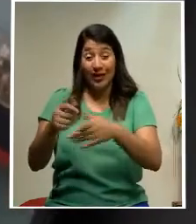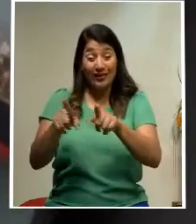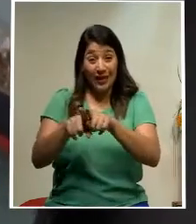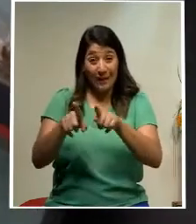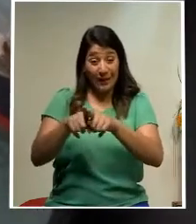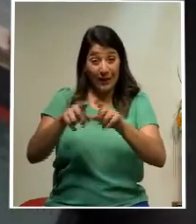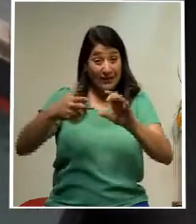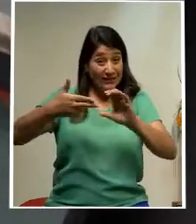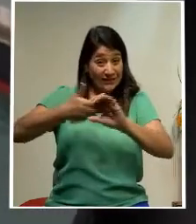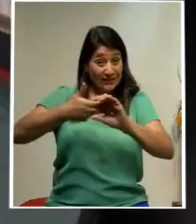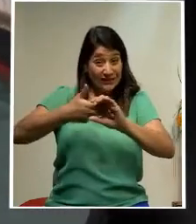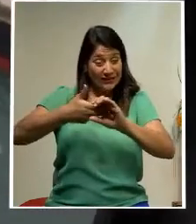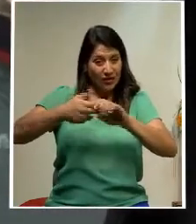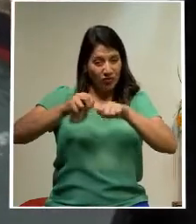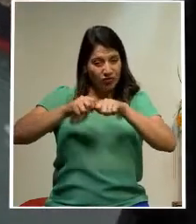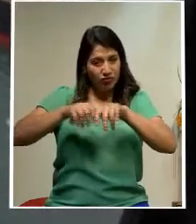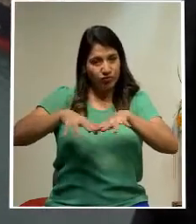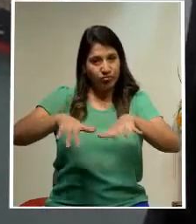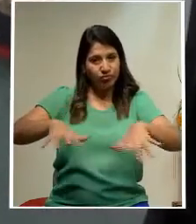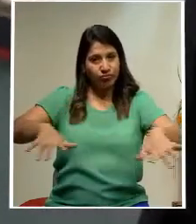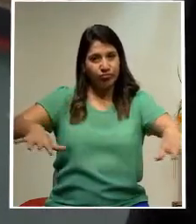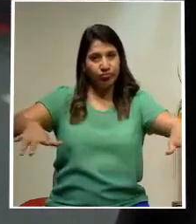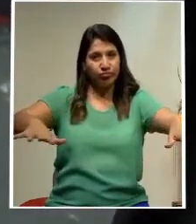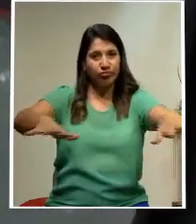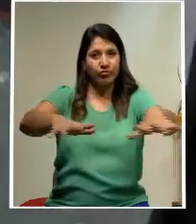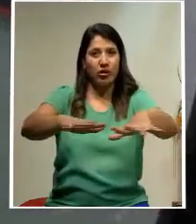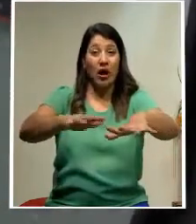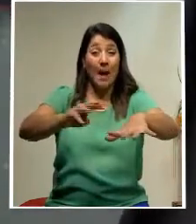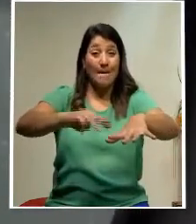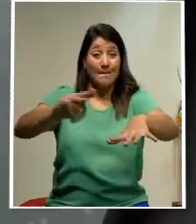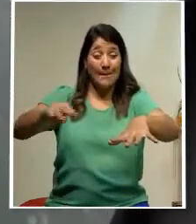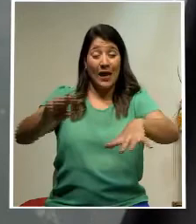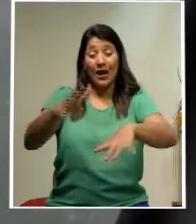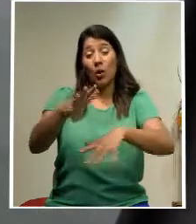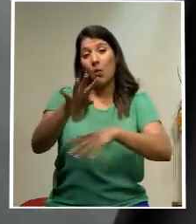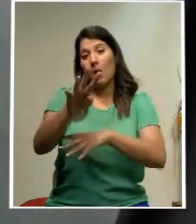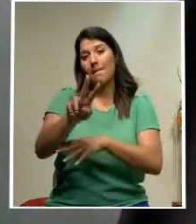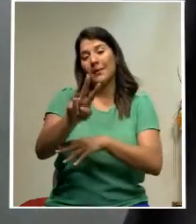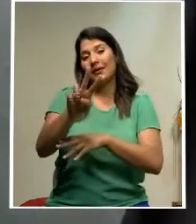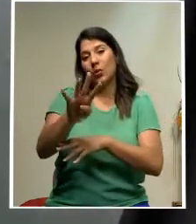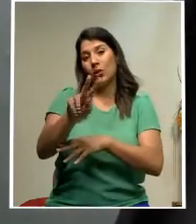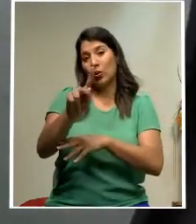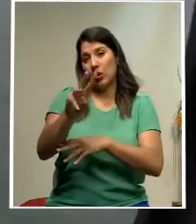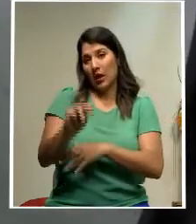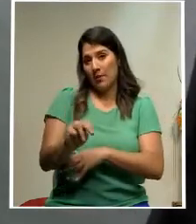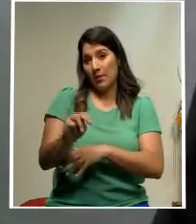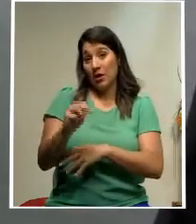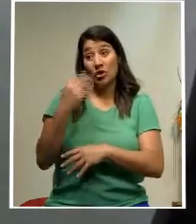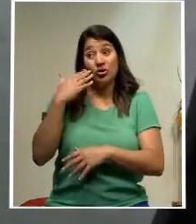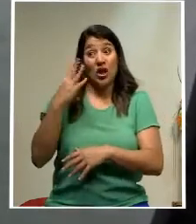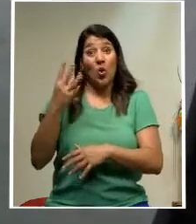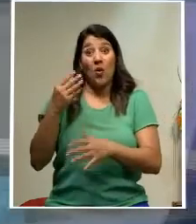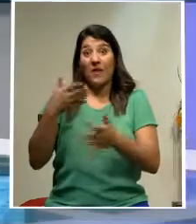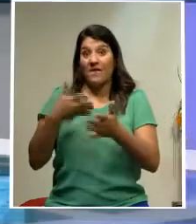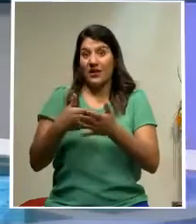barco se derramaron a una distancia de cerca de 24 kilómetros, sin que se conozca por el momento el impacto ambiental.